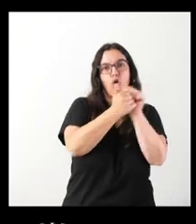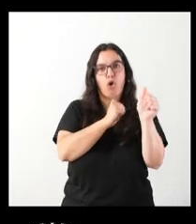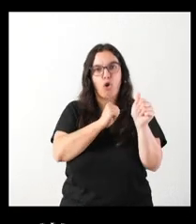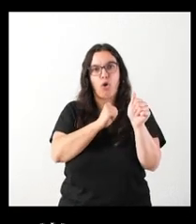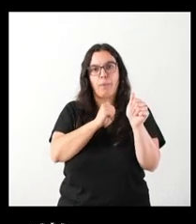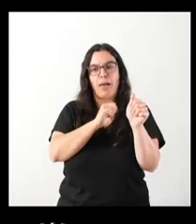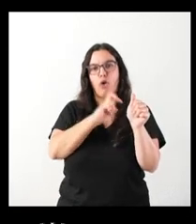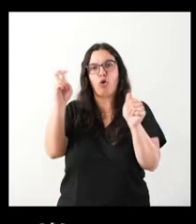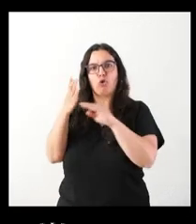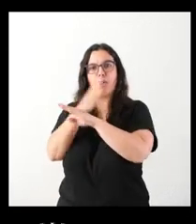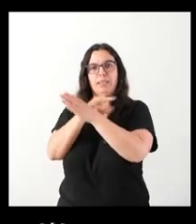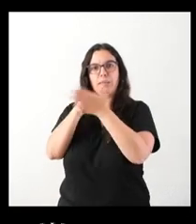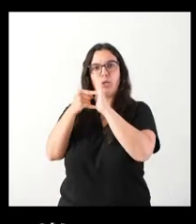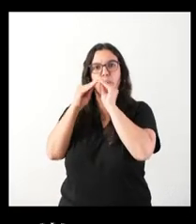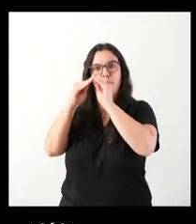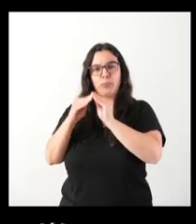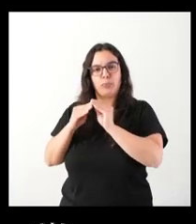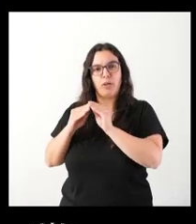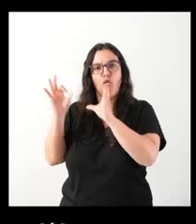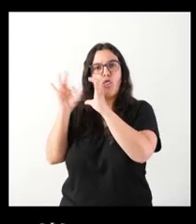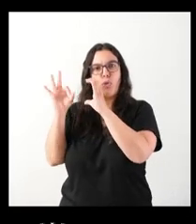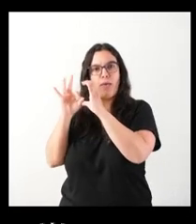anteproyecto que había elaborado Ciudadanos y que no llegó